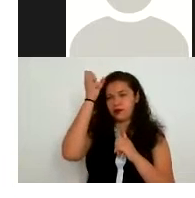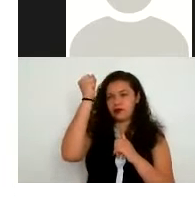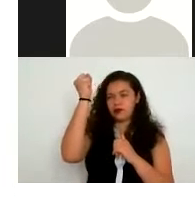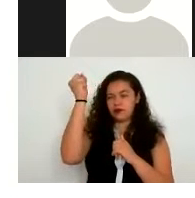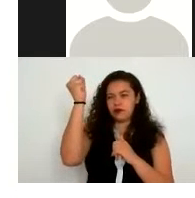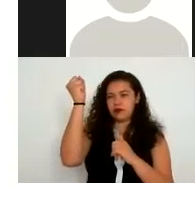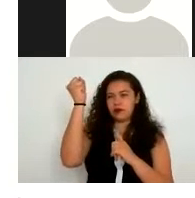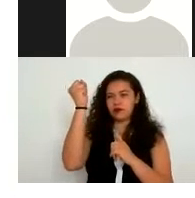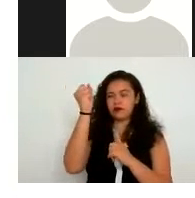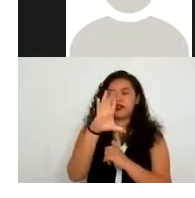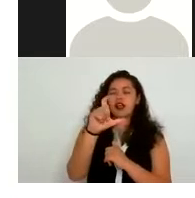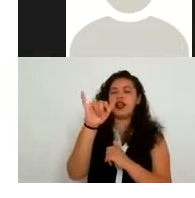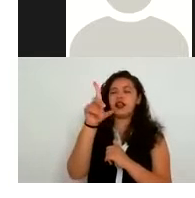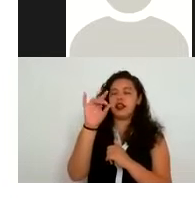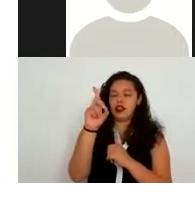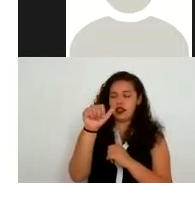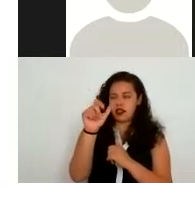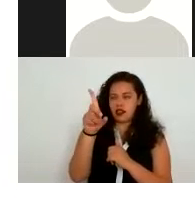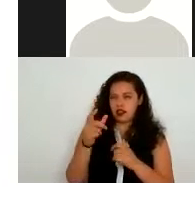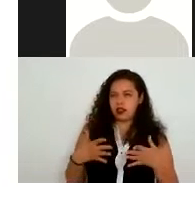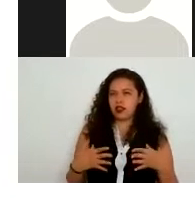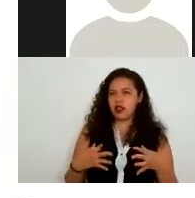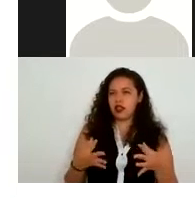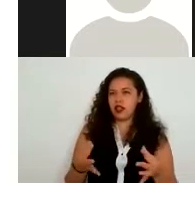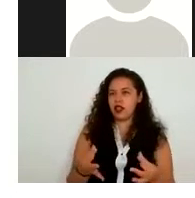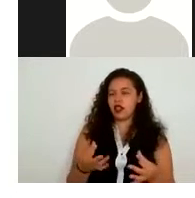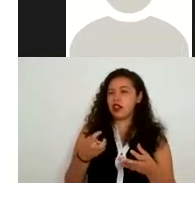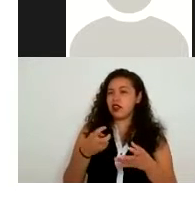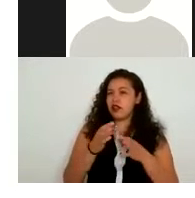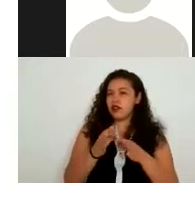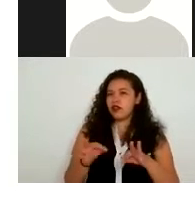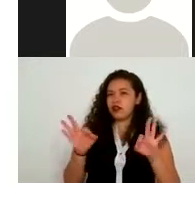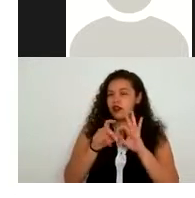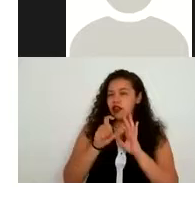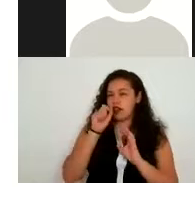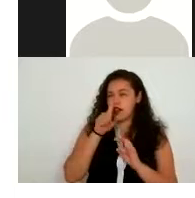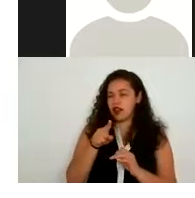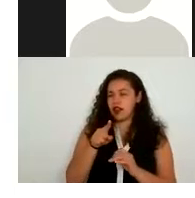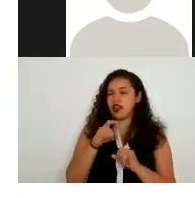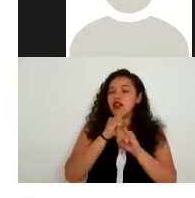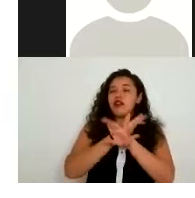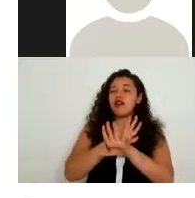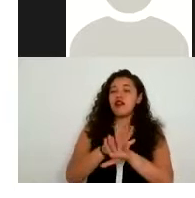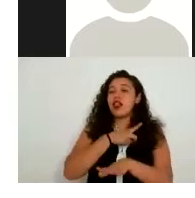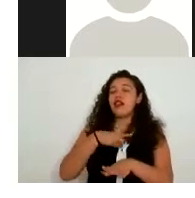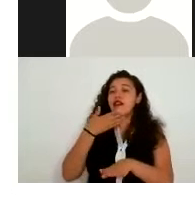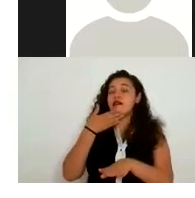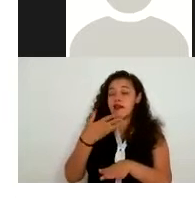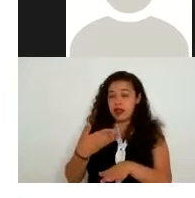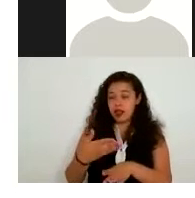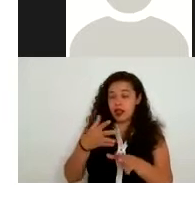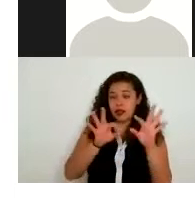esto también es muy importante los datos deben ser correctos exactos completos pertinentes y